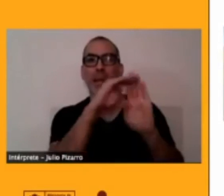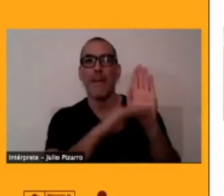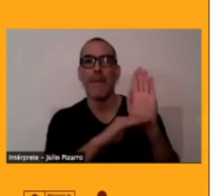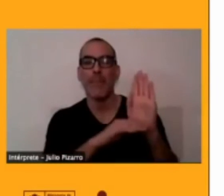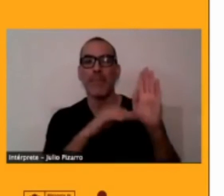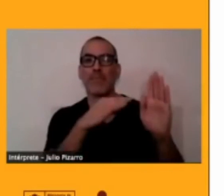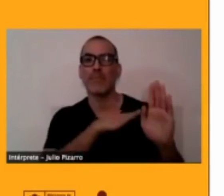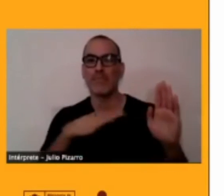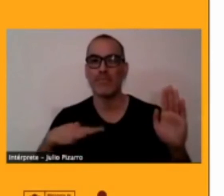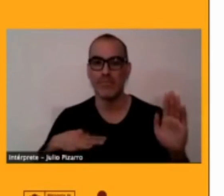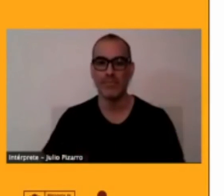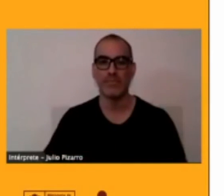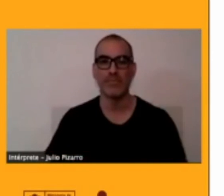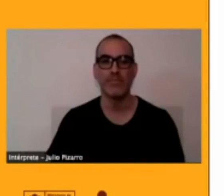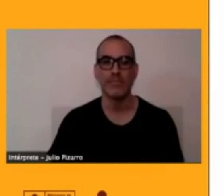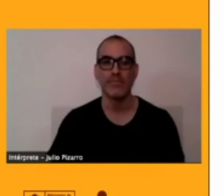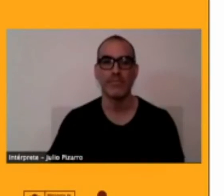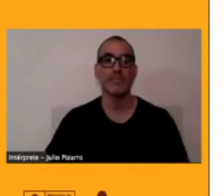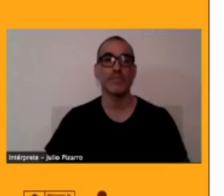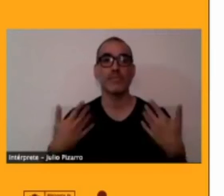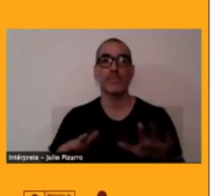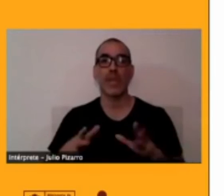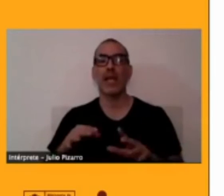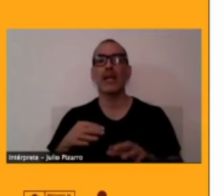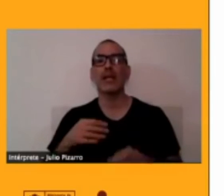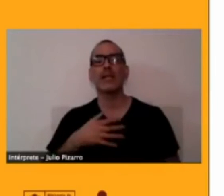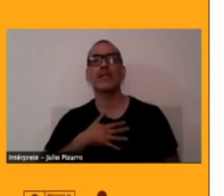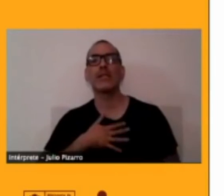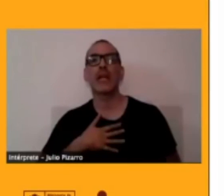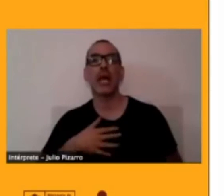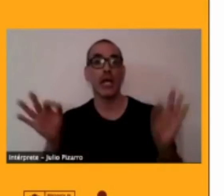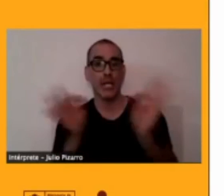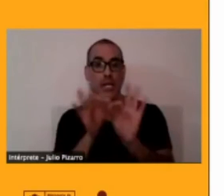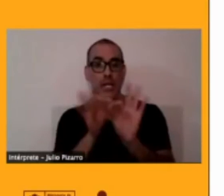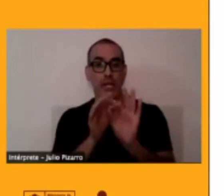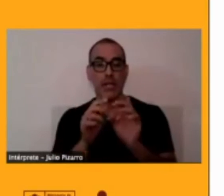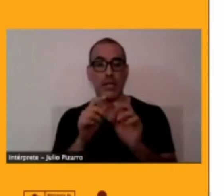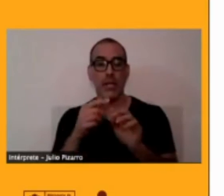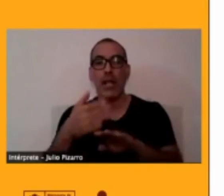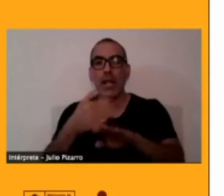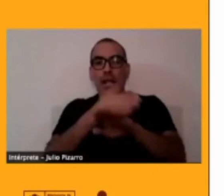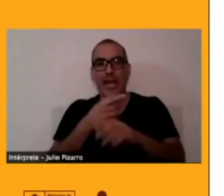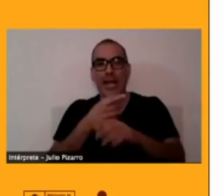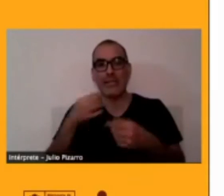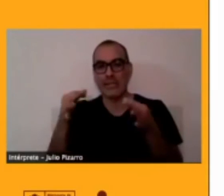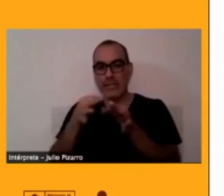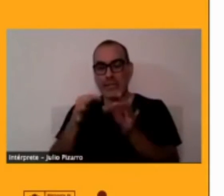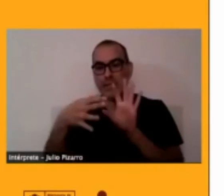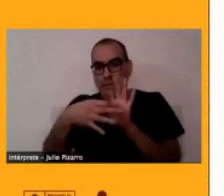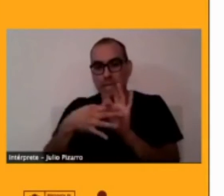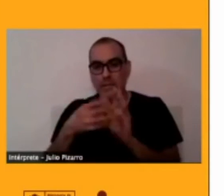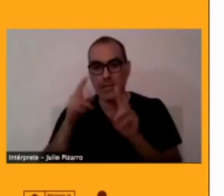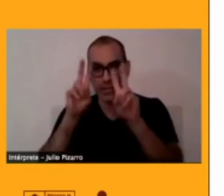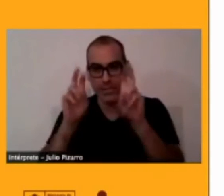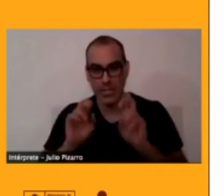Ya. Me gustaría hablar, volviendo al comienzo, yo les hablé que en la actualidad